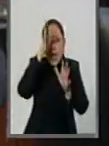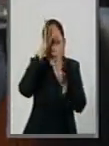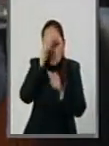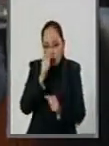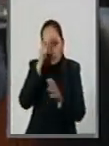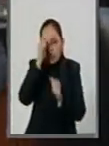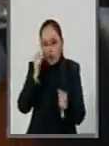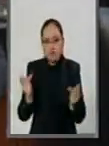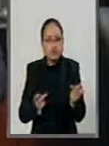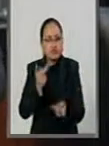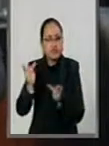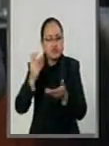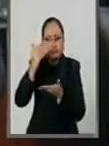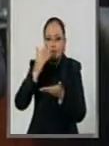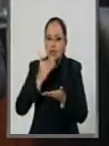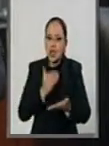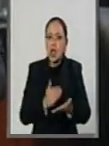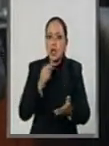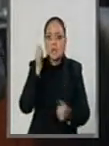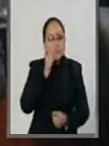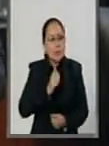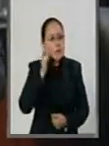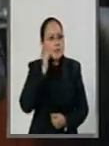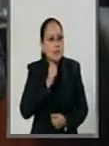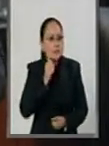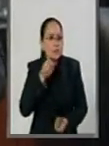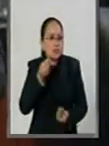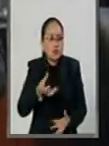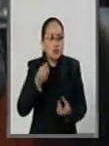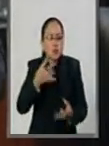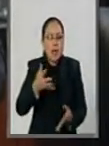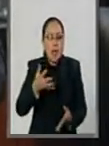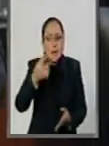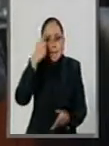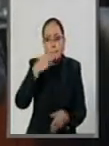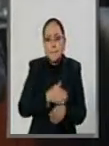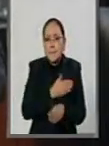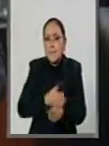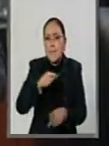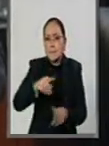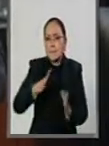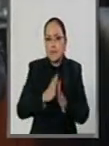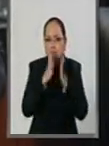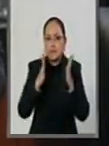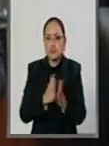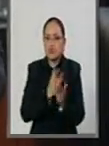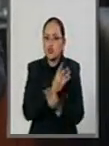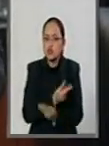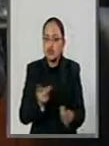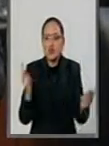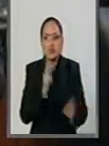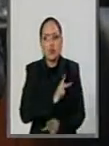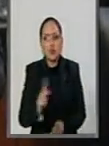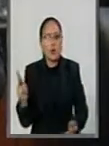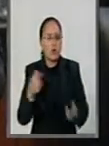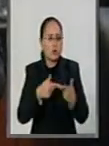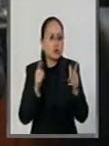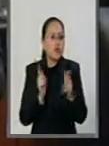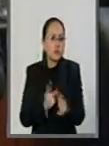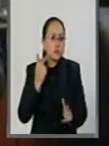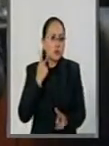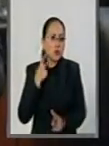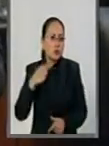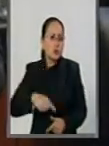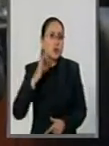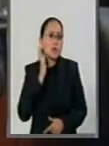los consensos y siempre propiciando que haya una participación plural de todos los grupos en el Senado de la